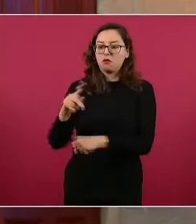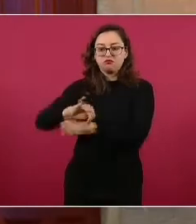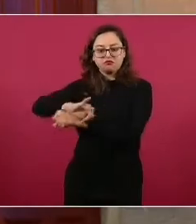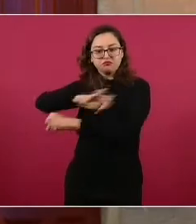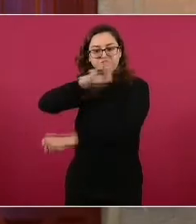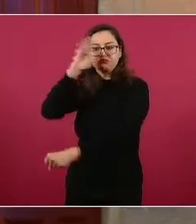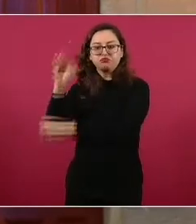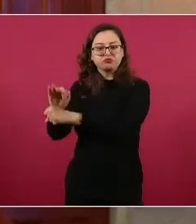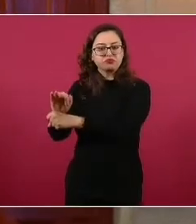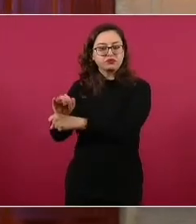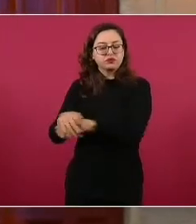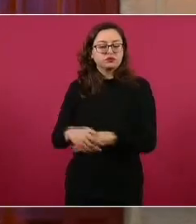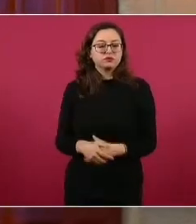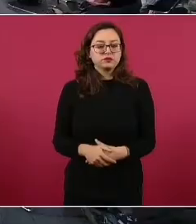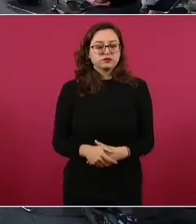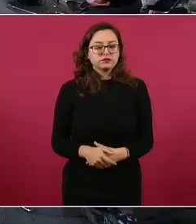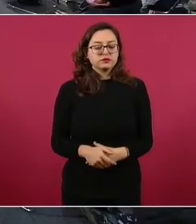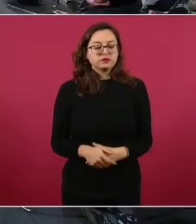Estados Unidos mexicanos.